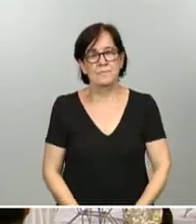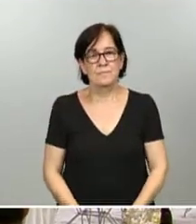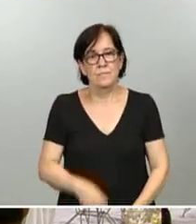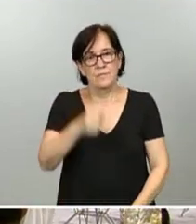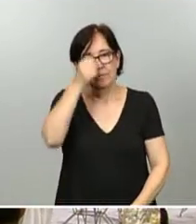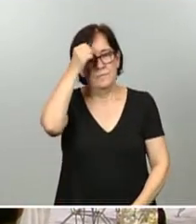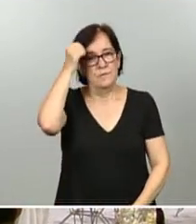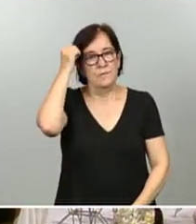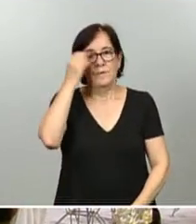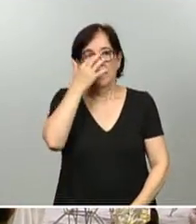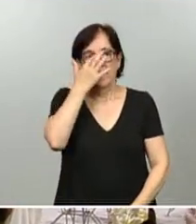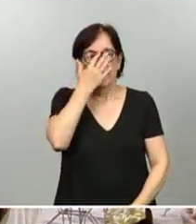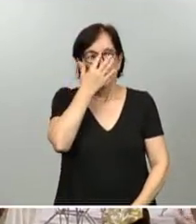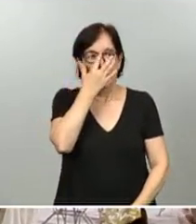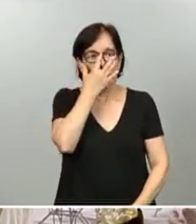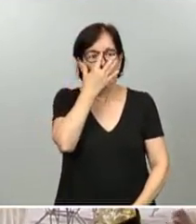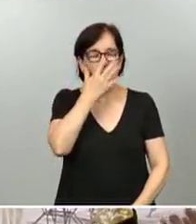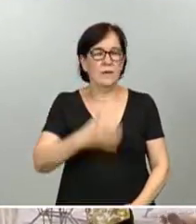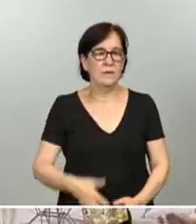Aplausos